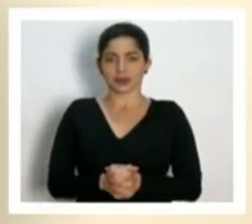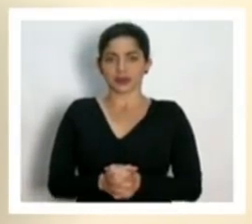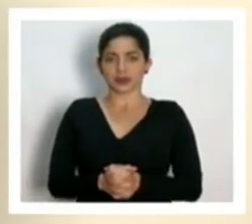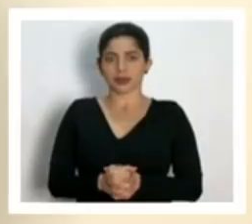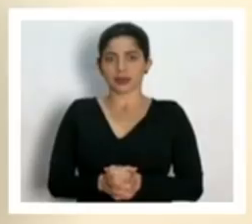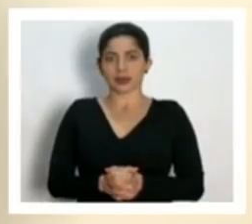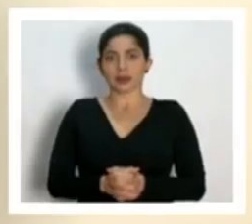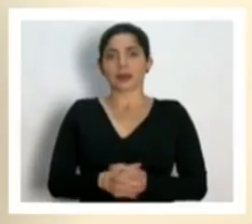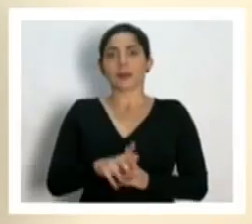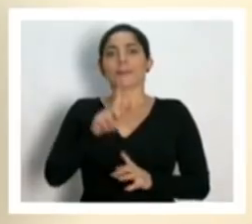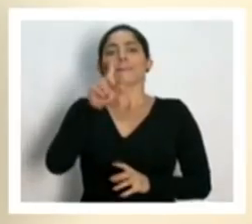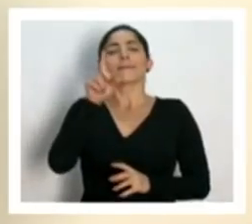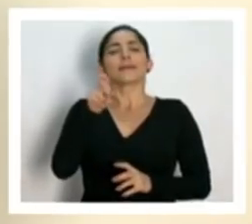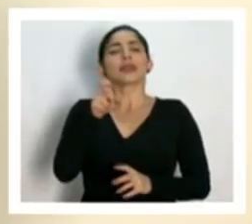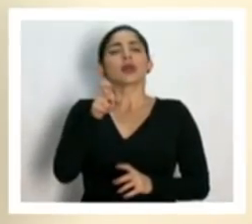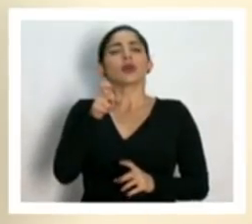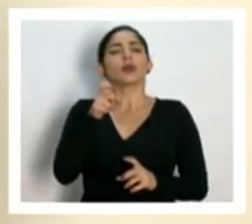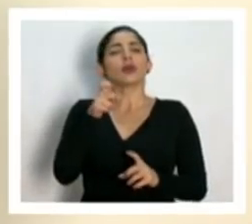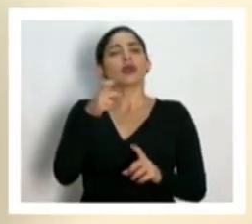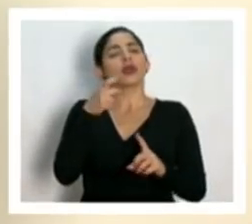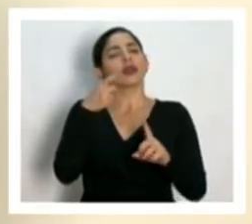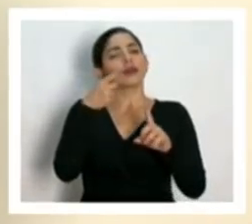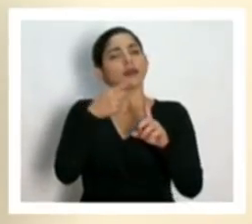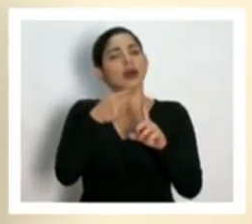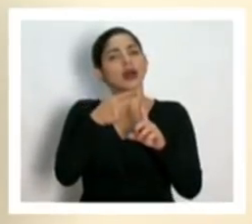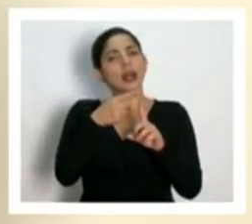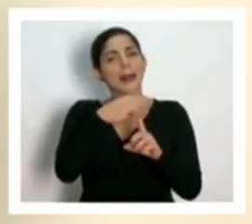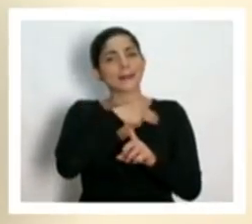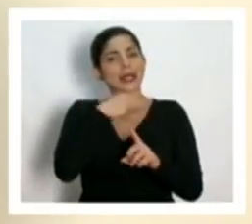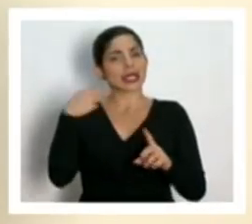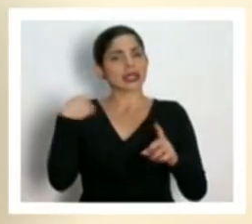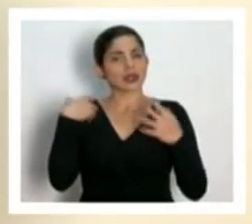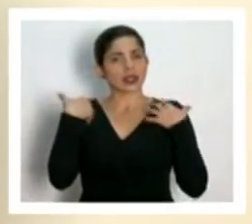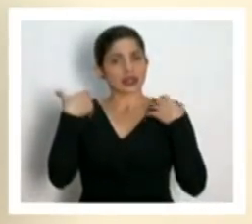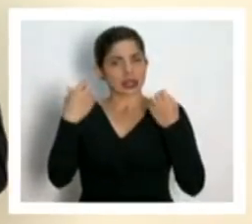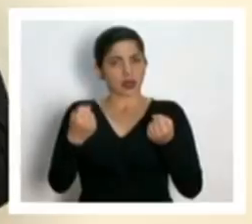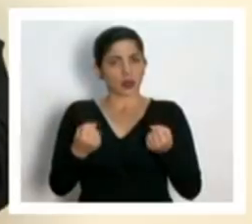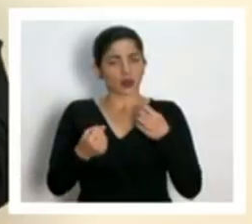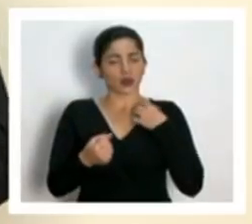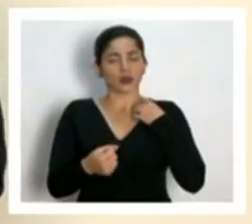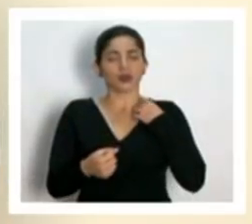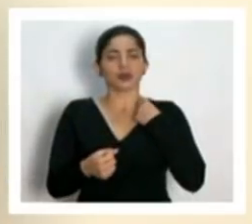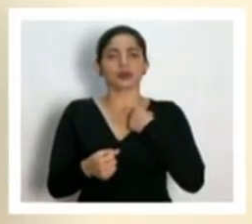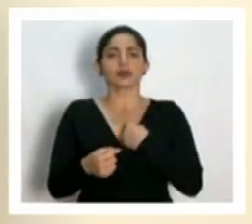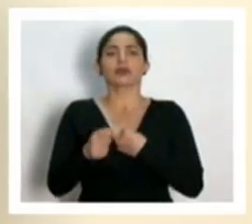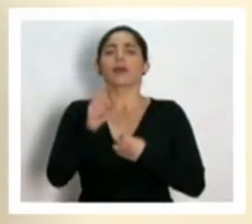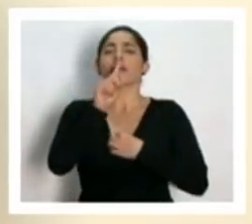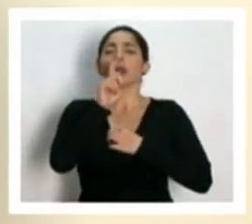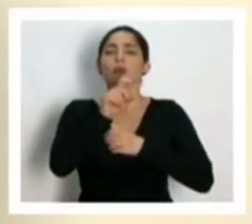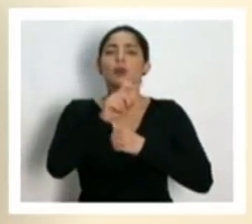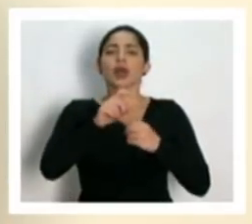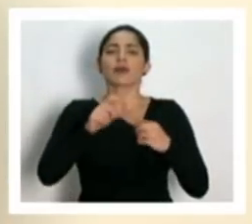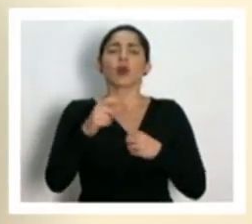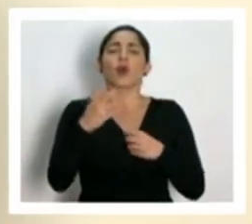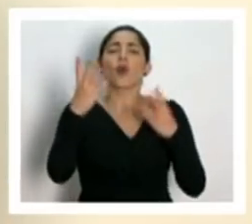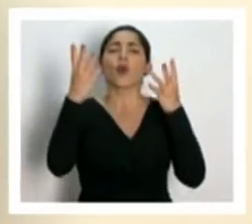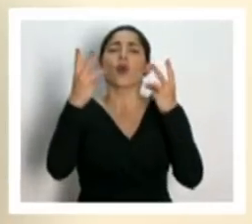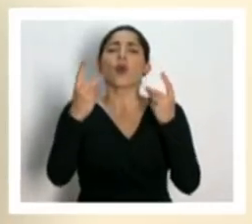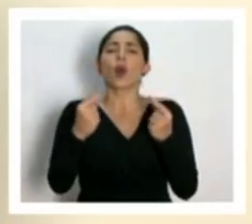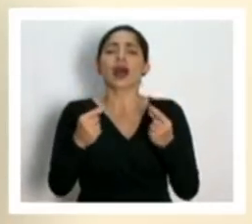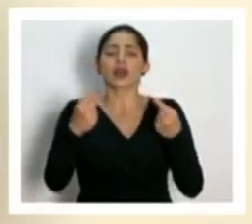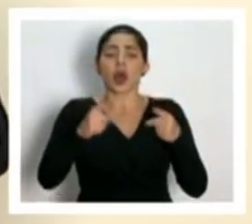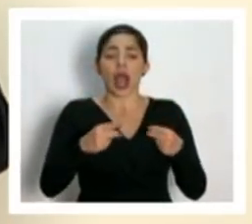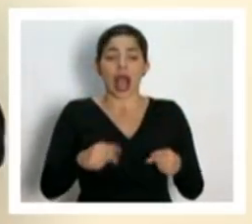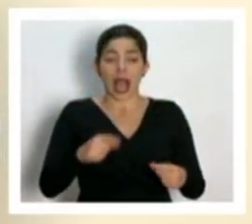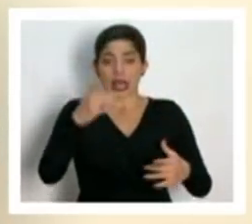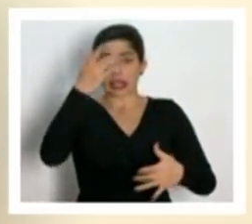para para el ministro de salud consultan ¿cuántos de los casos están